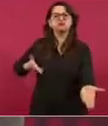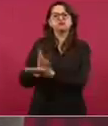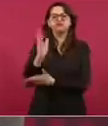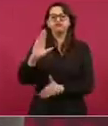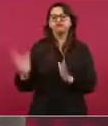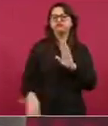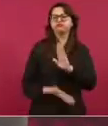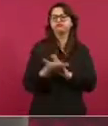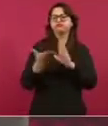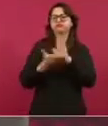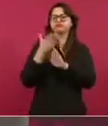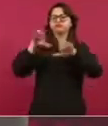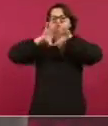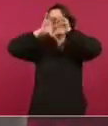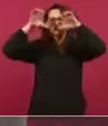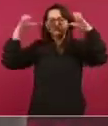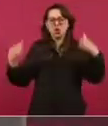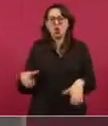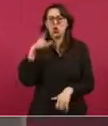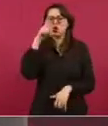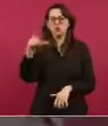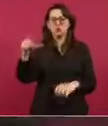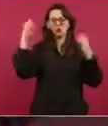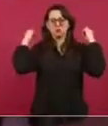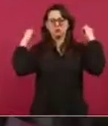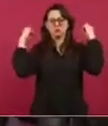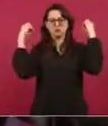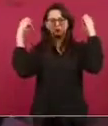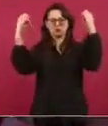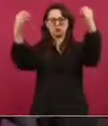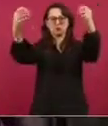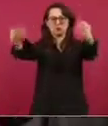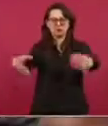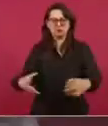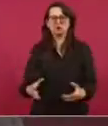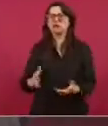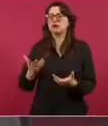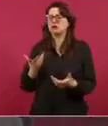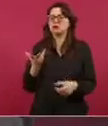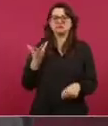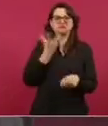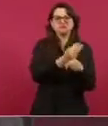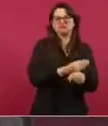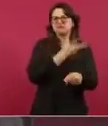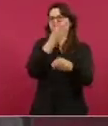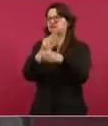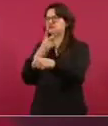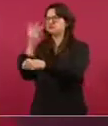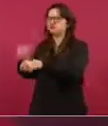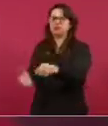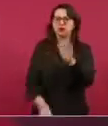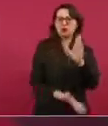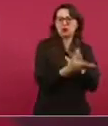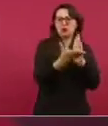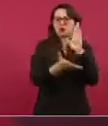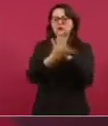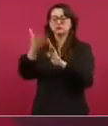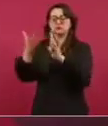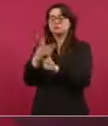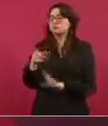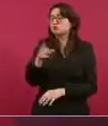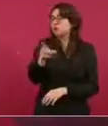con cenotes, y nadie dijo nada. Ahí tenemos